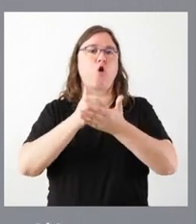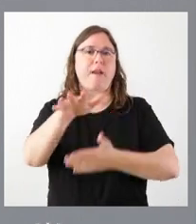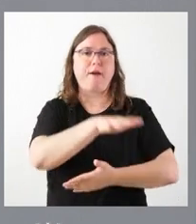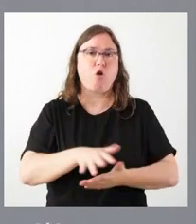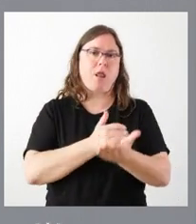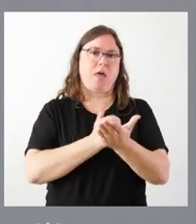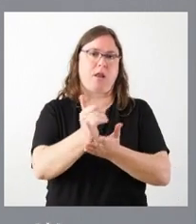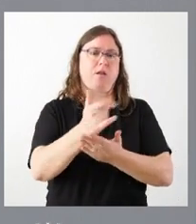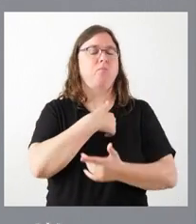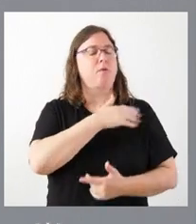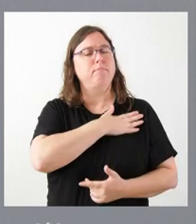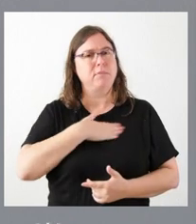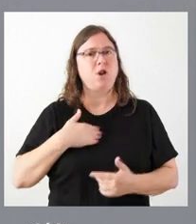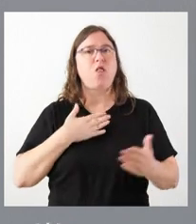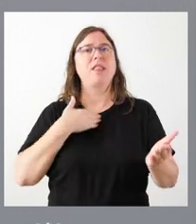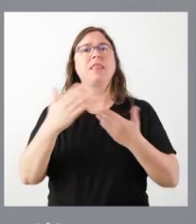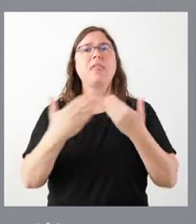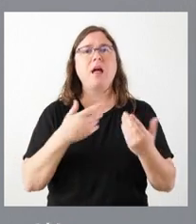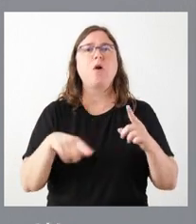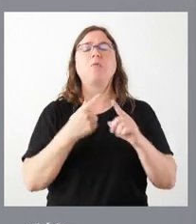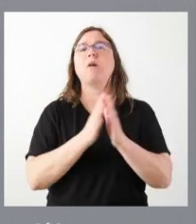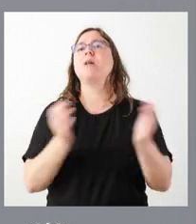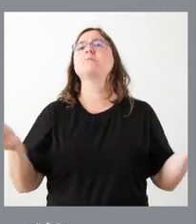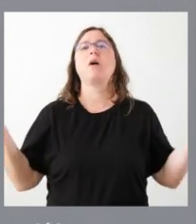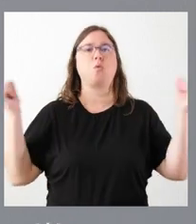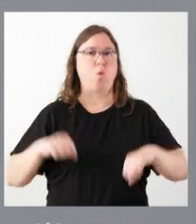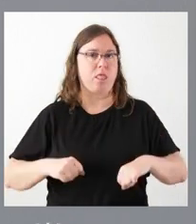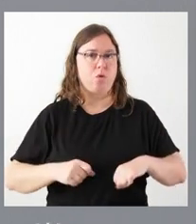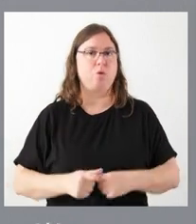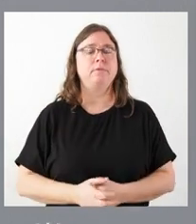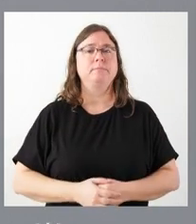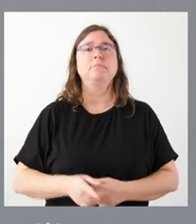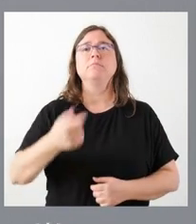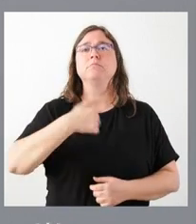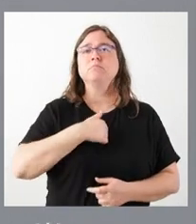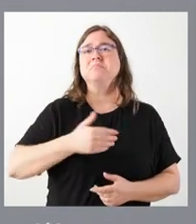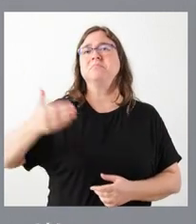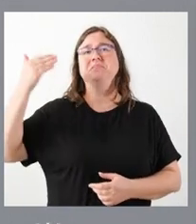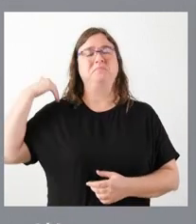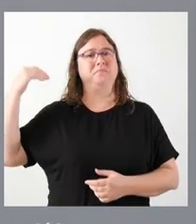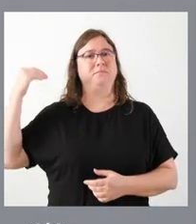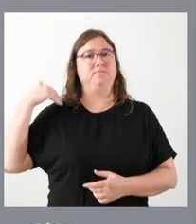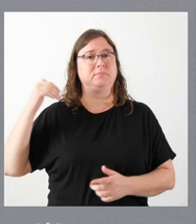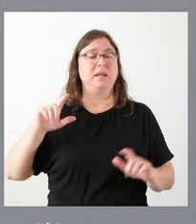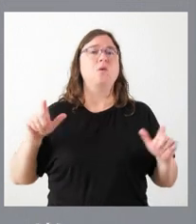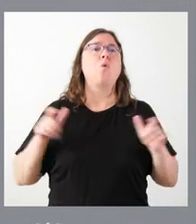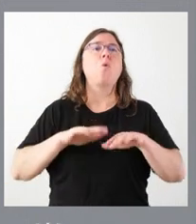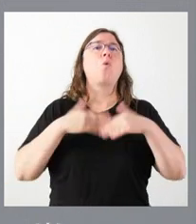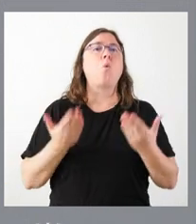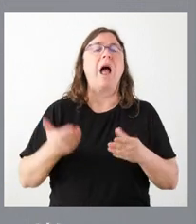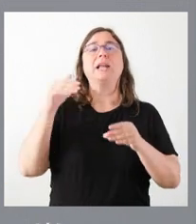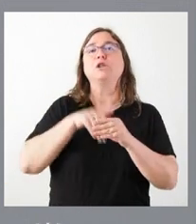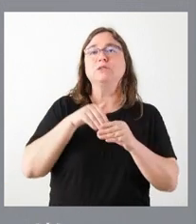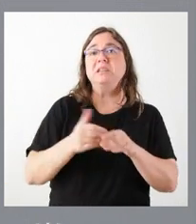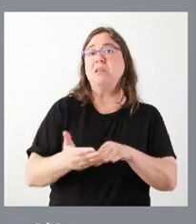del diálogo y del acuerdo en esta materia. Que nosotros anticipáramos antes de la reunión cuál es el contenido, el resultado